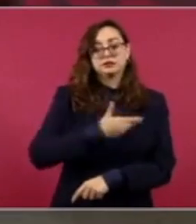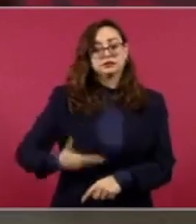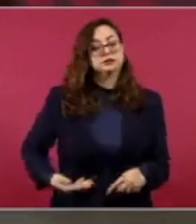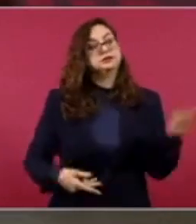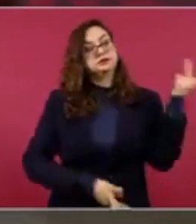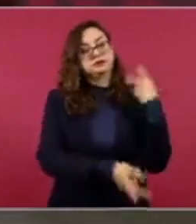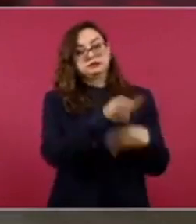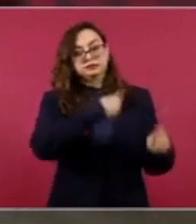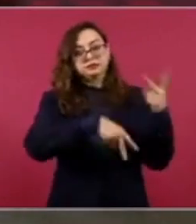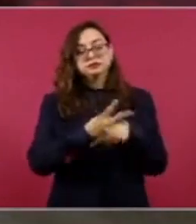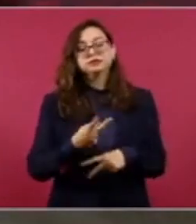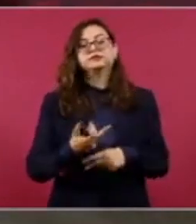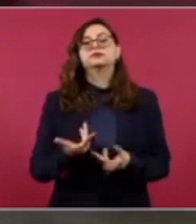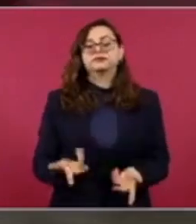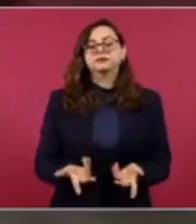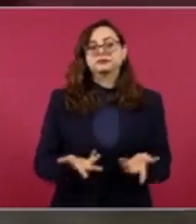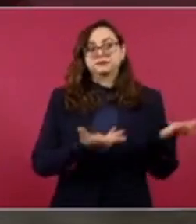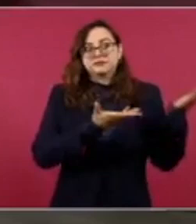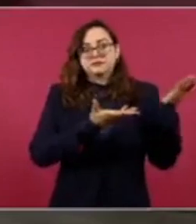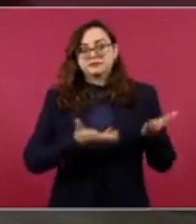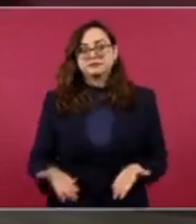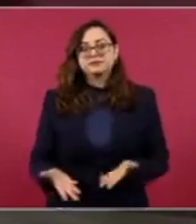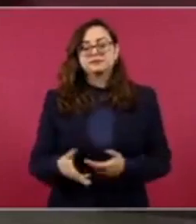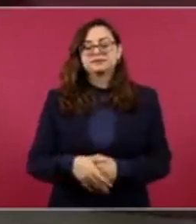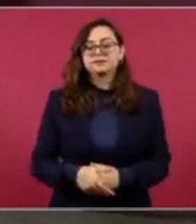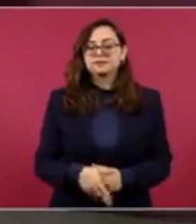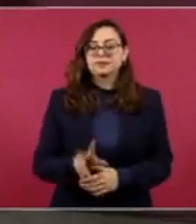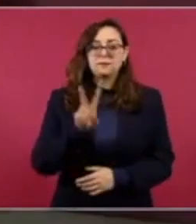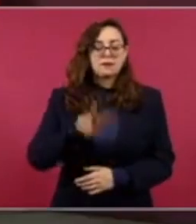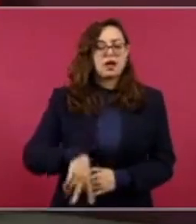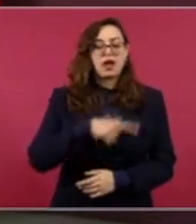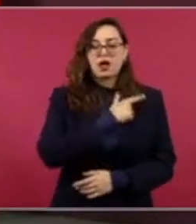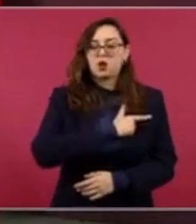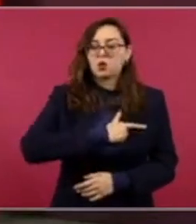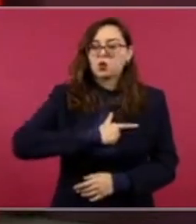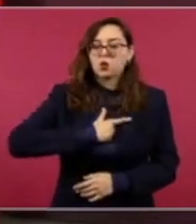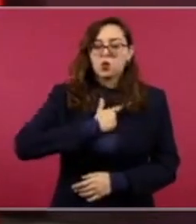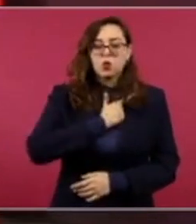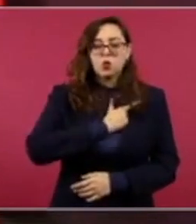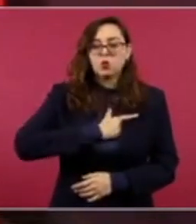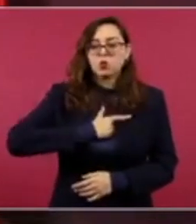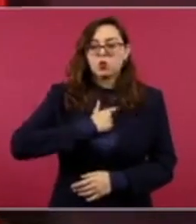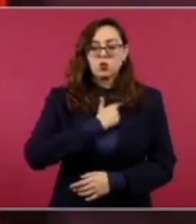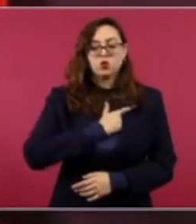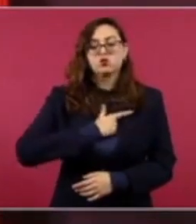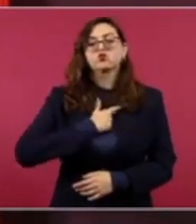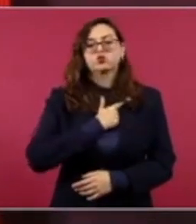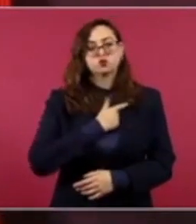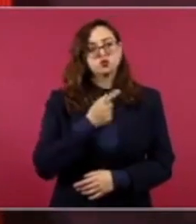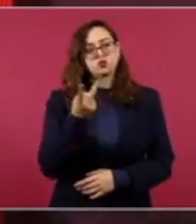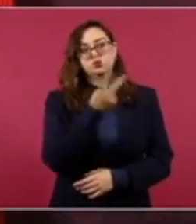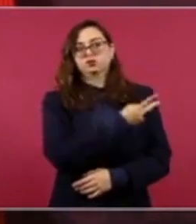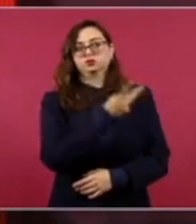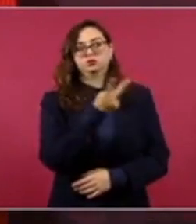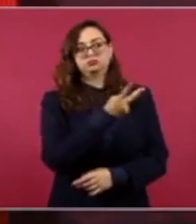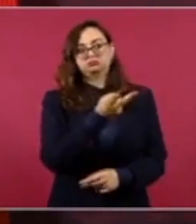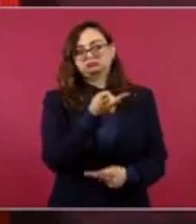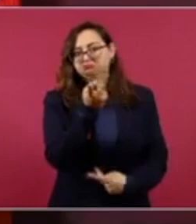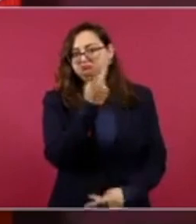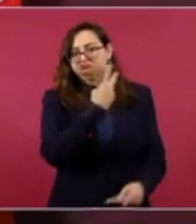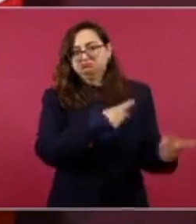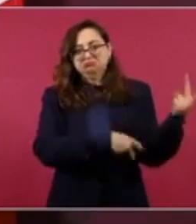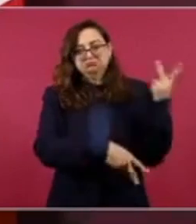Nos da mucho gusto que estén estos dos mandatarios